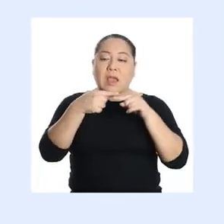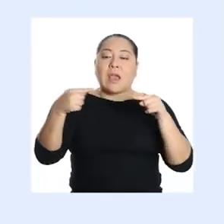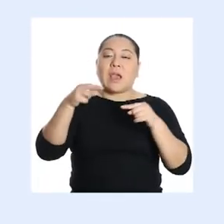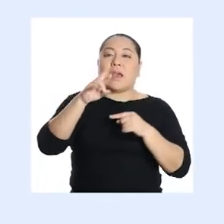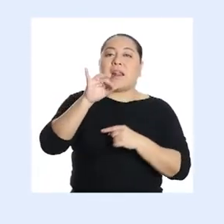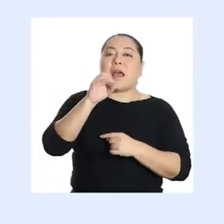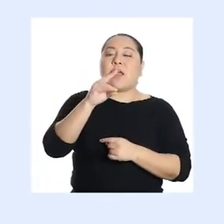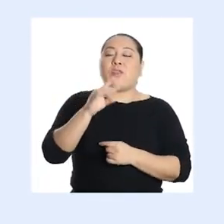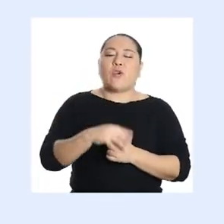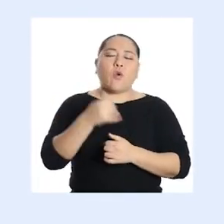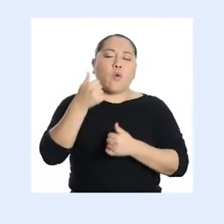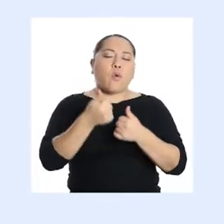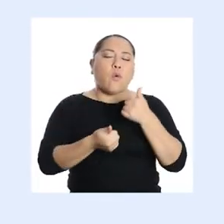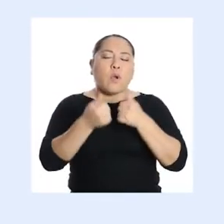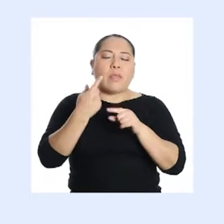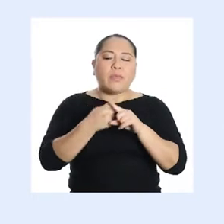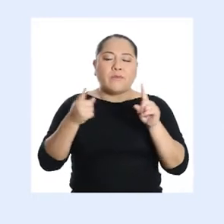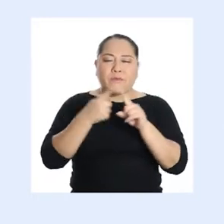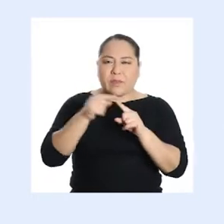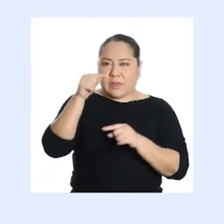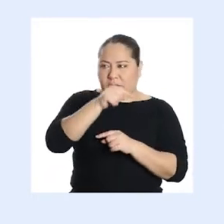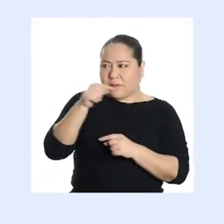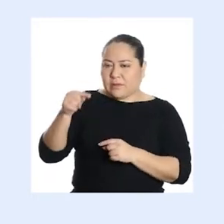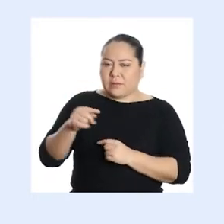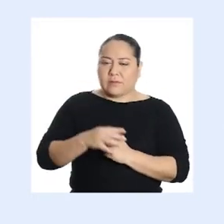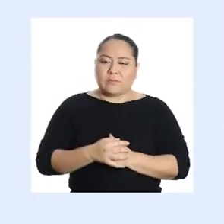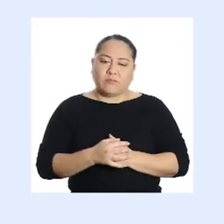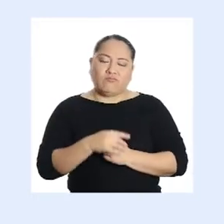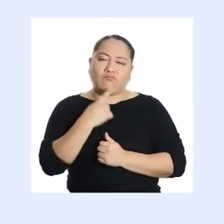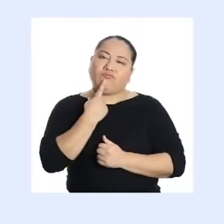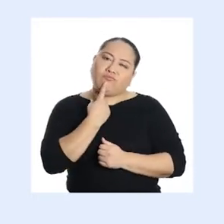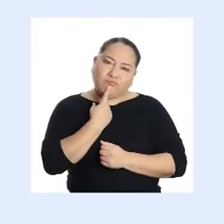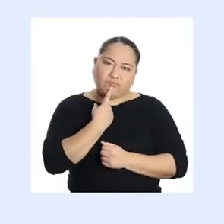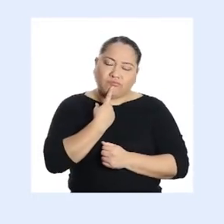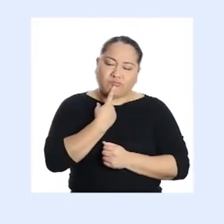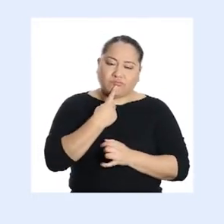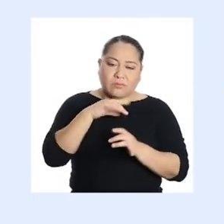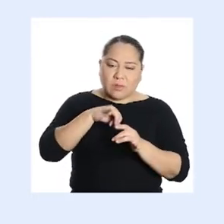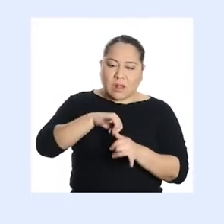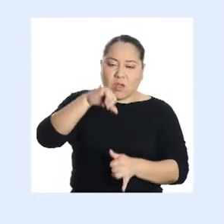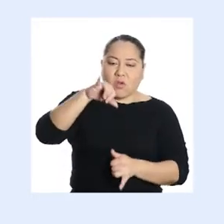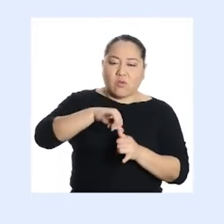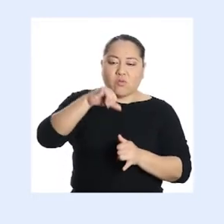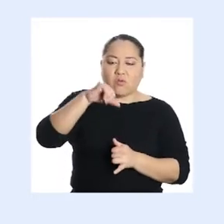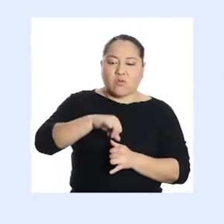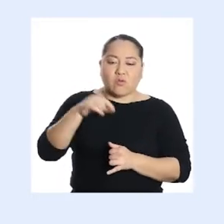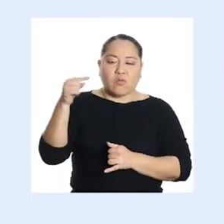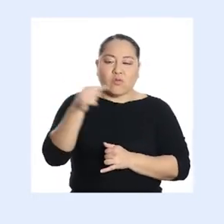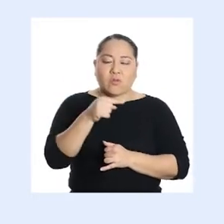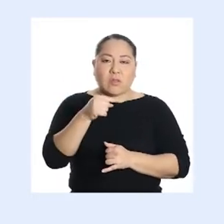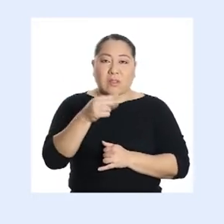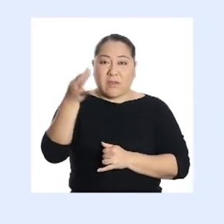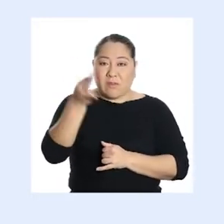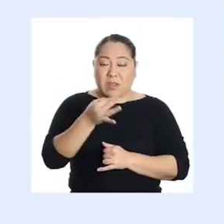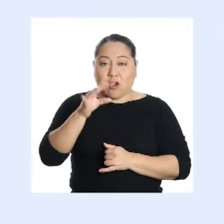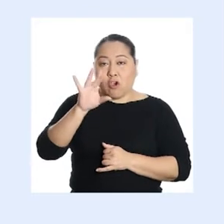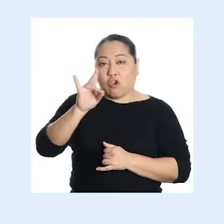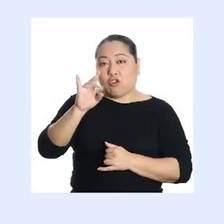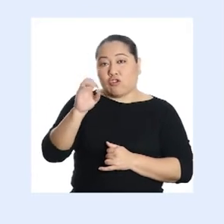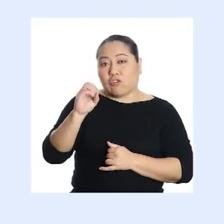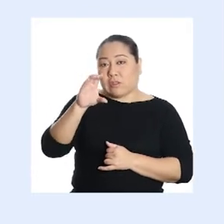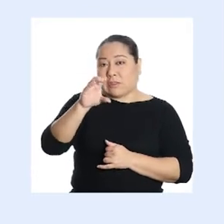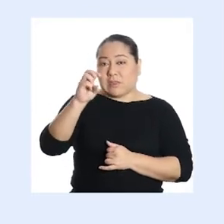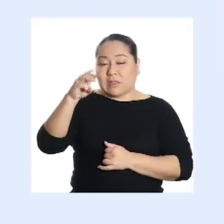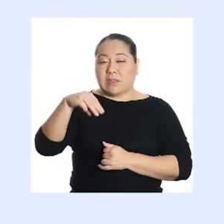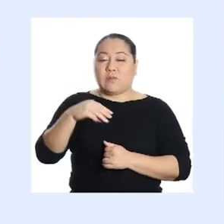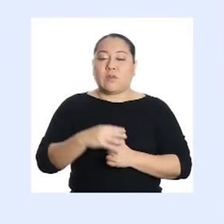¿Cuál es la diferencia en relación con las medidas? Bueno, la altura del envase cilíndrico real es